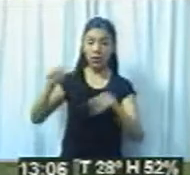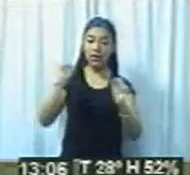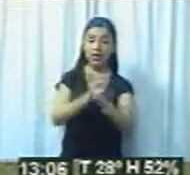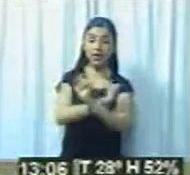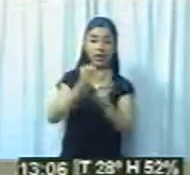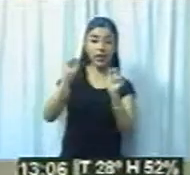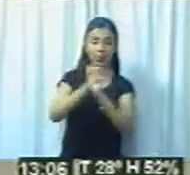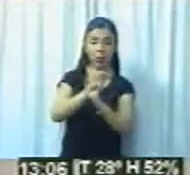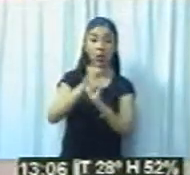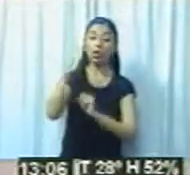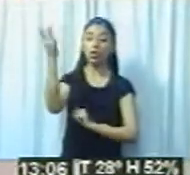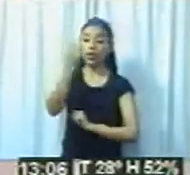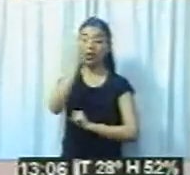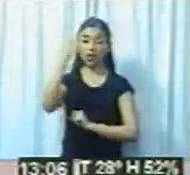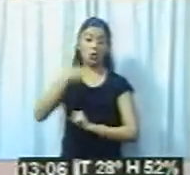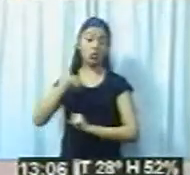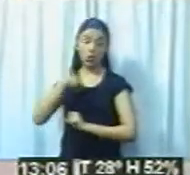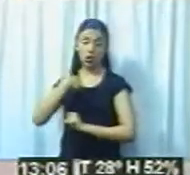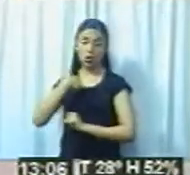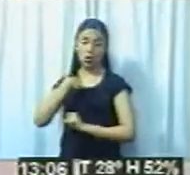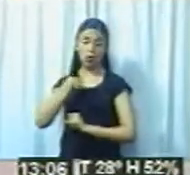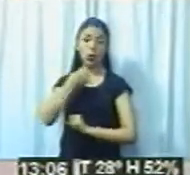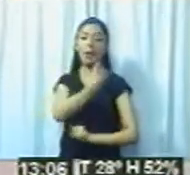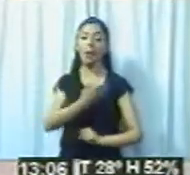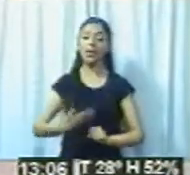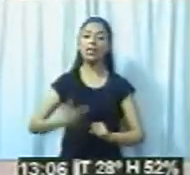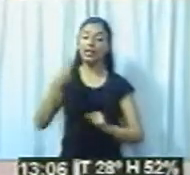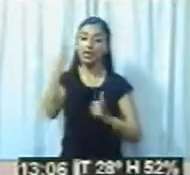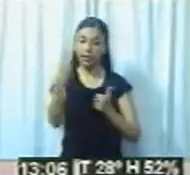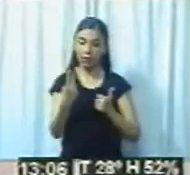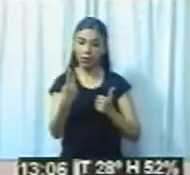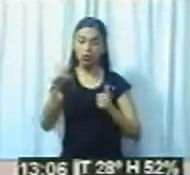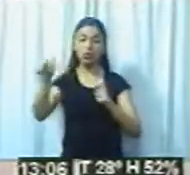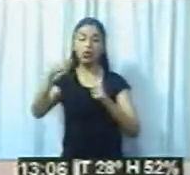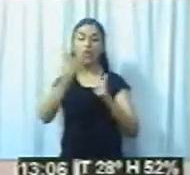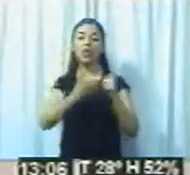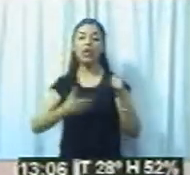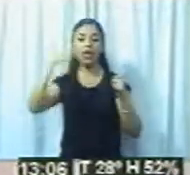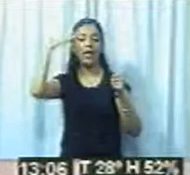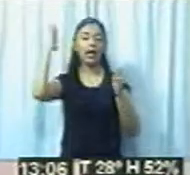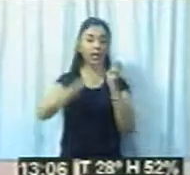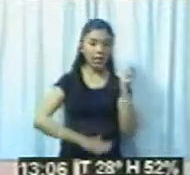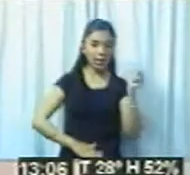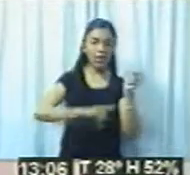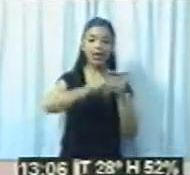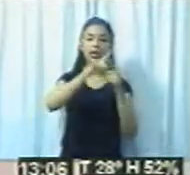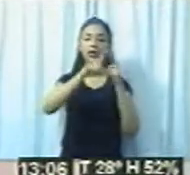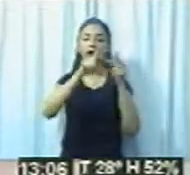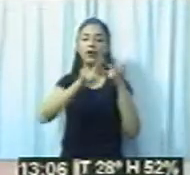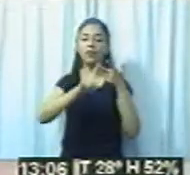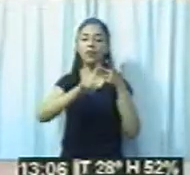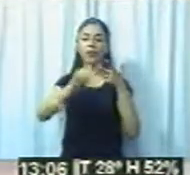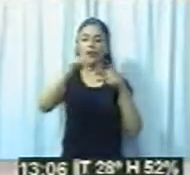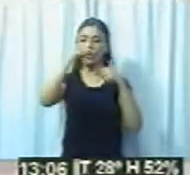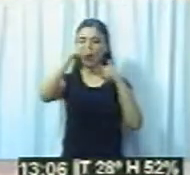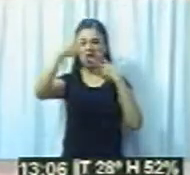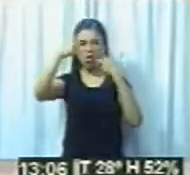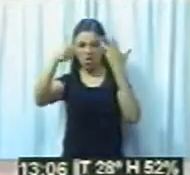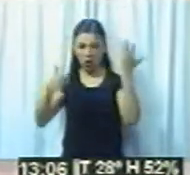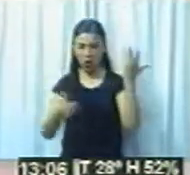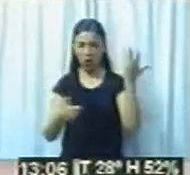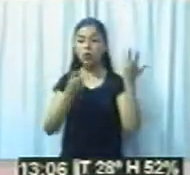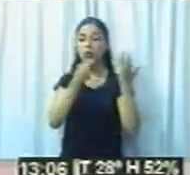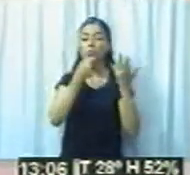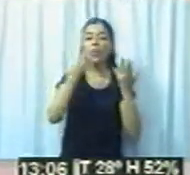vicepresidente y las otras autoridades como el intendente y otros como el contador